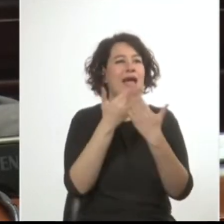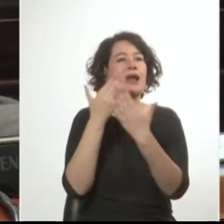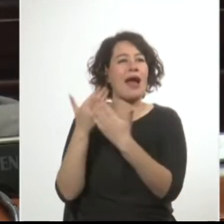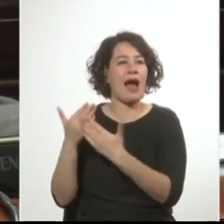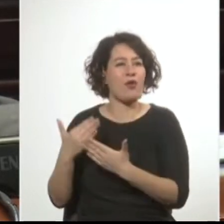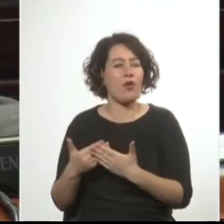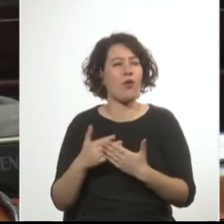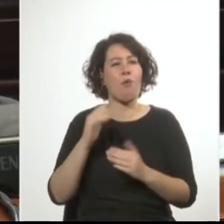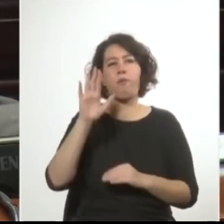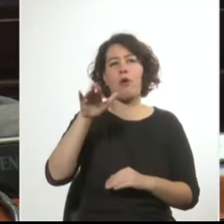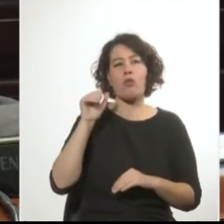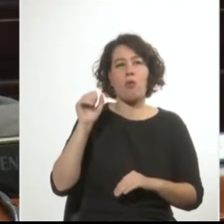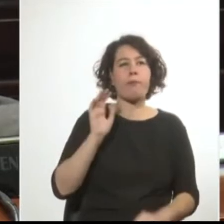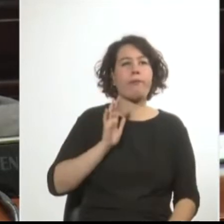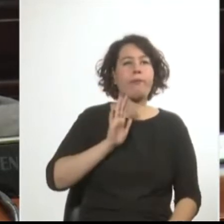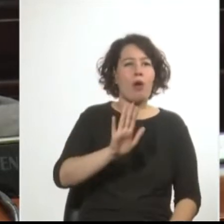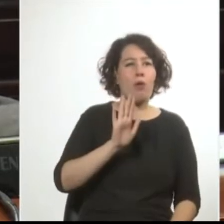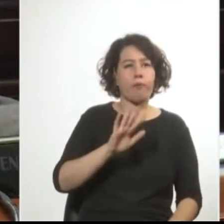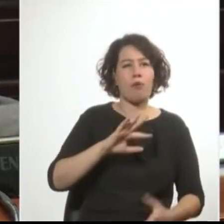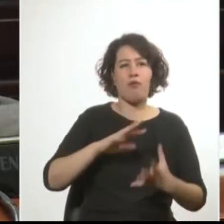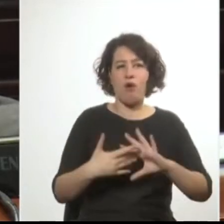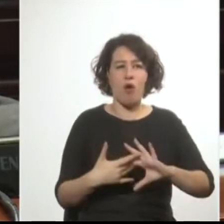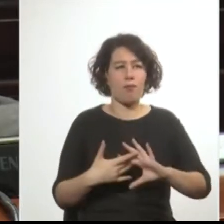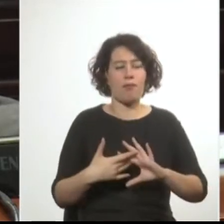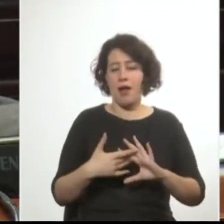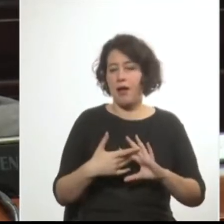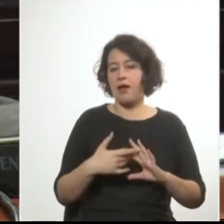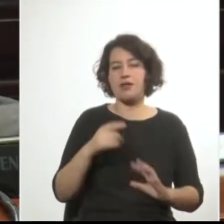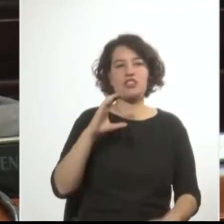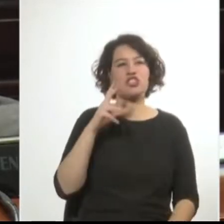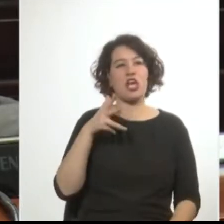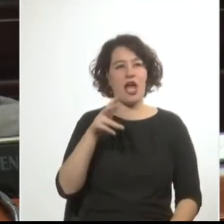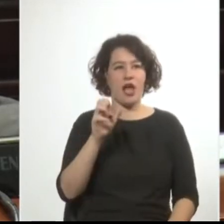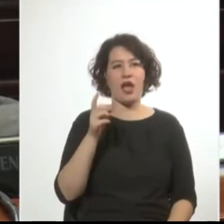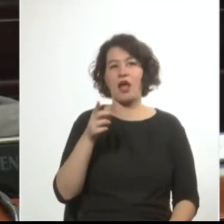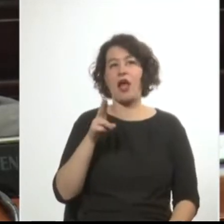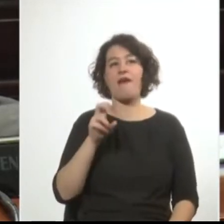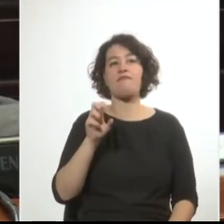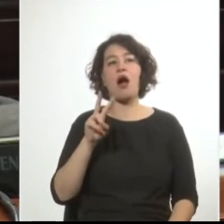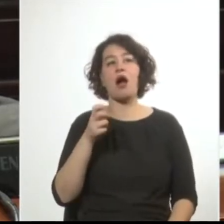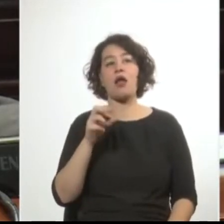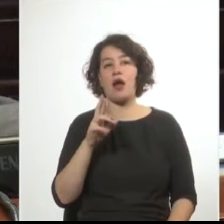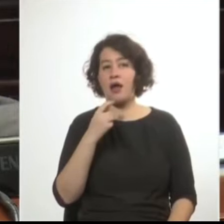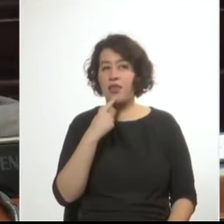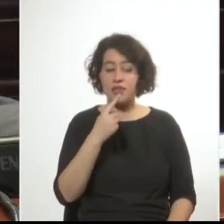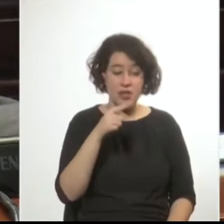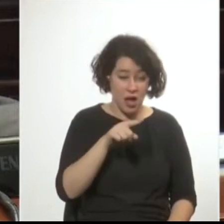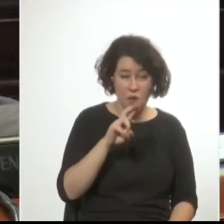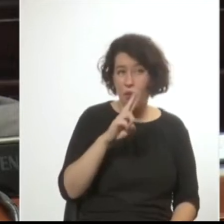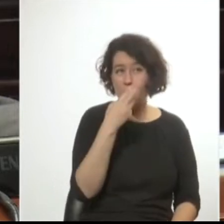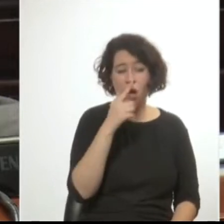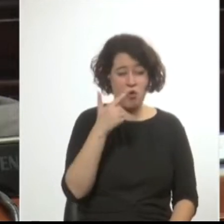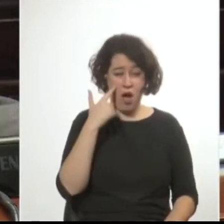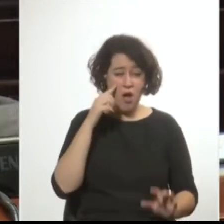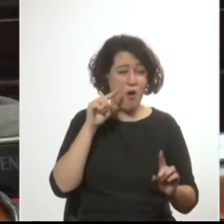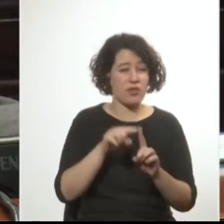dijimos, el propio guerrillero internacionalista Ernesto Guevara dijera que no reunía las condiciones objetivas